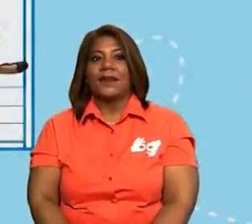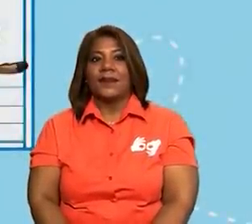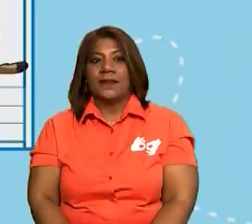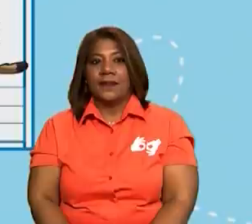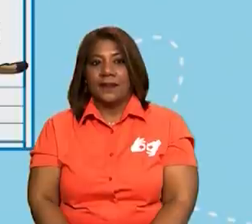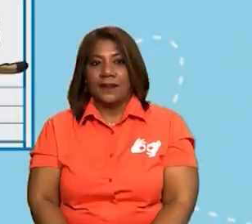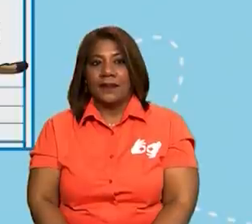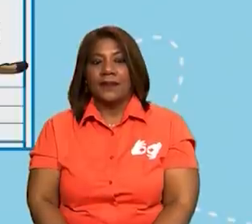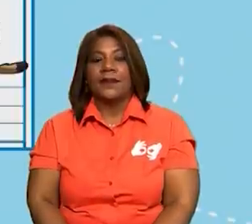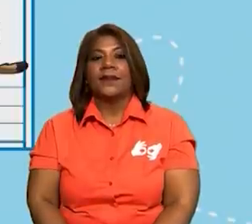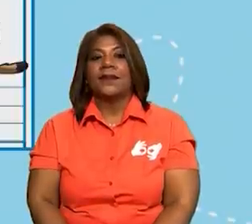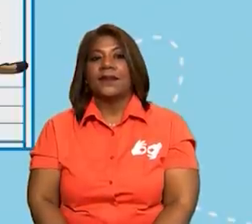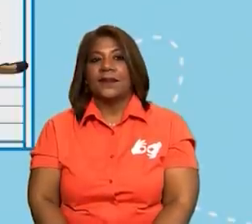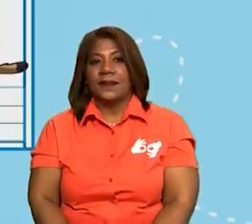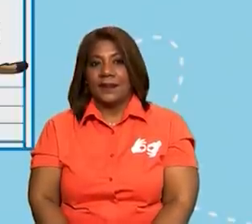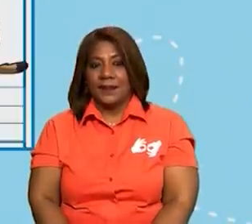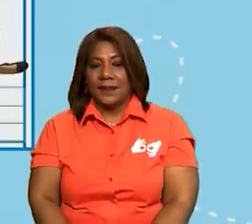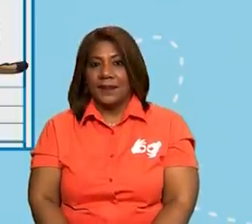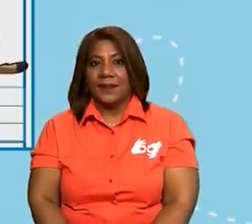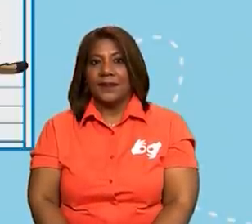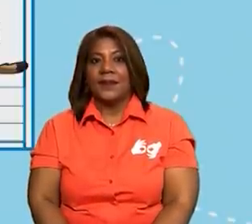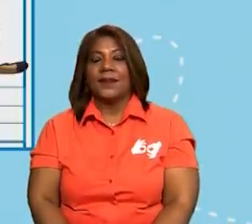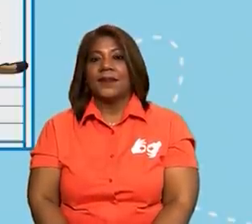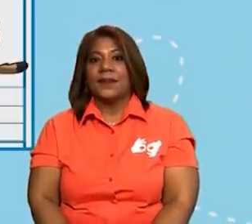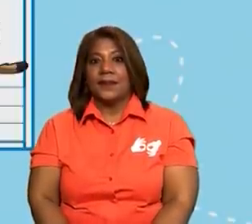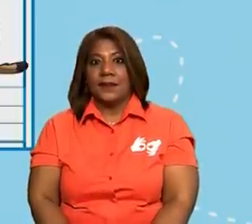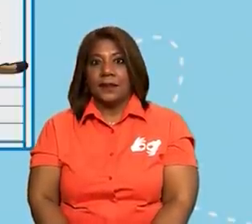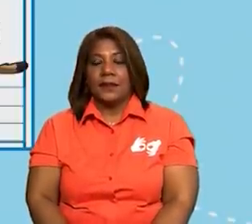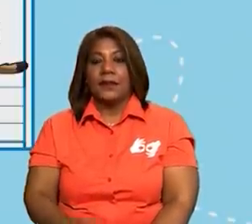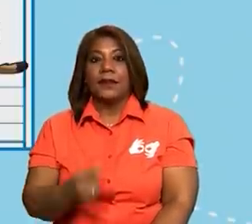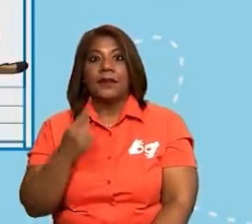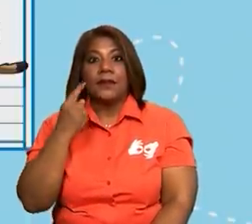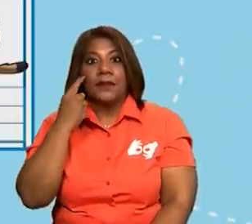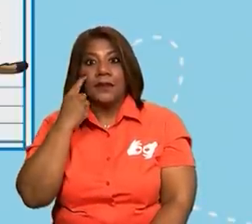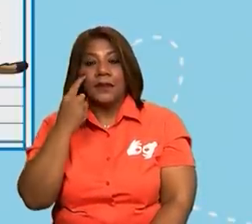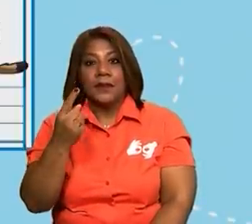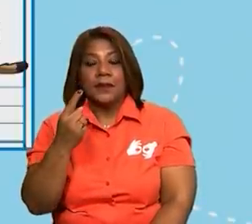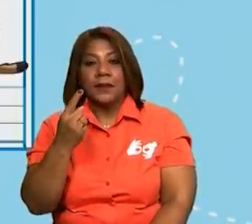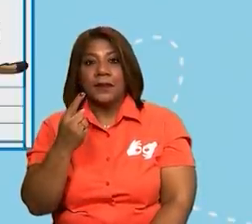Entonces, vamos a identificar qué fonema tiene de los que vimos.